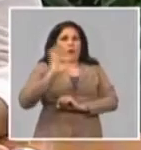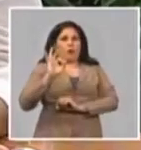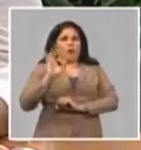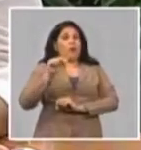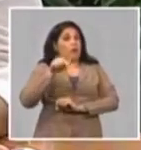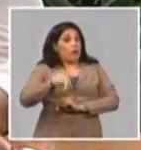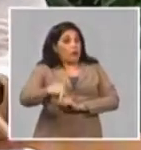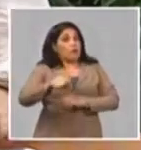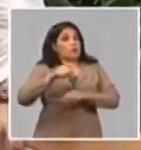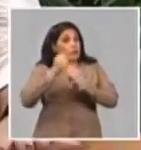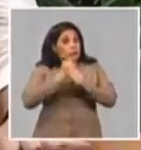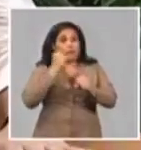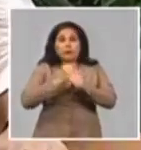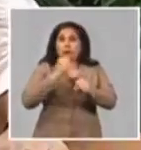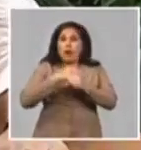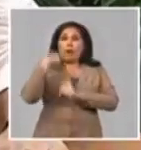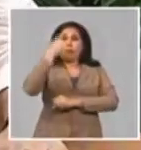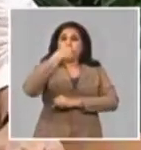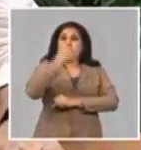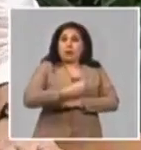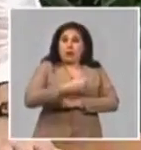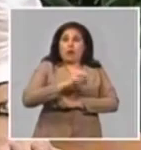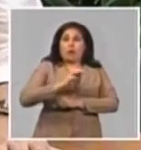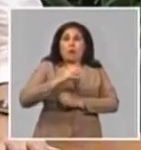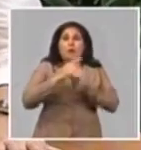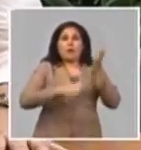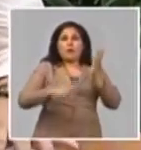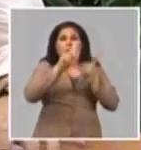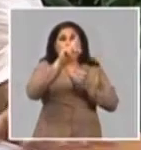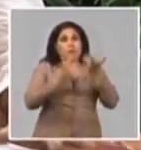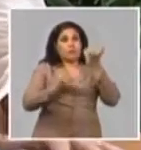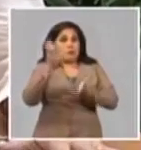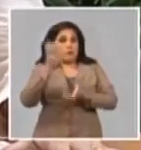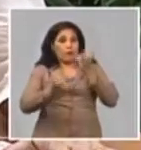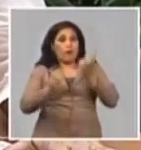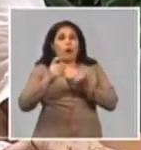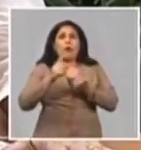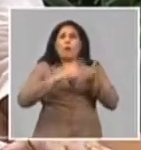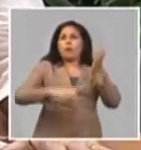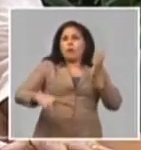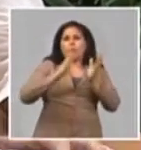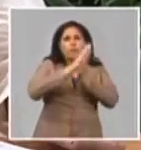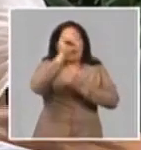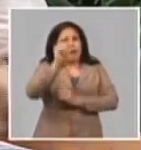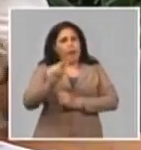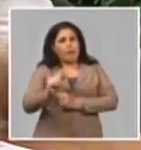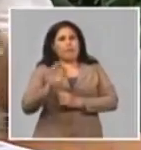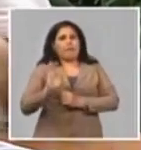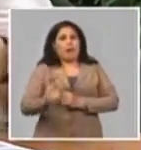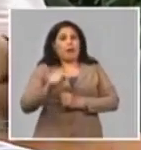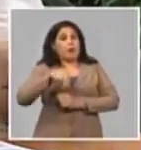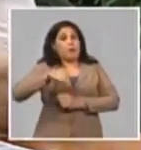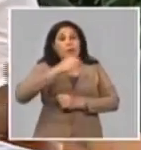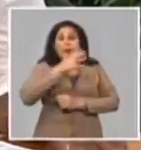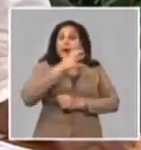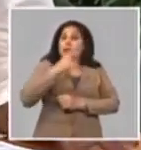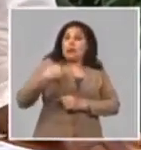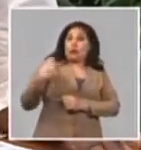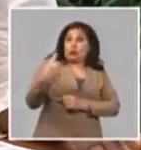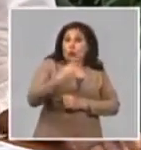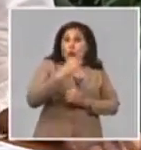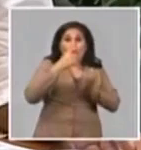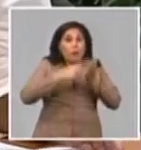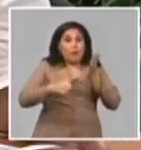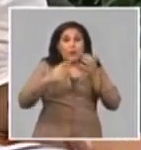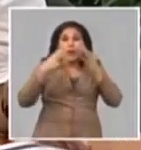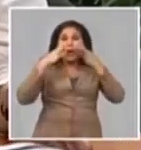esto es un trabajo muy serio, ha estado realizando la provincia de Cienfuegos, la provincia de Mayabeque, y creo que son de las